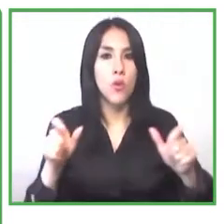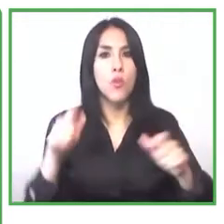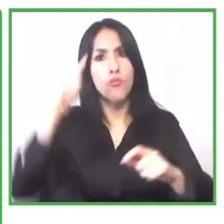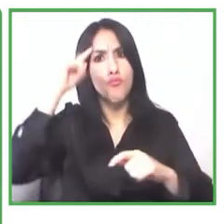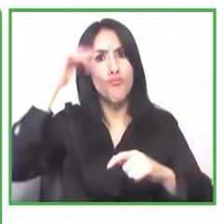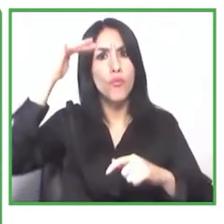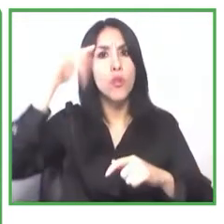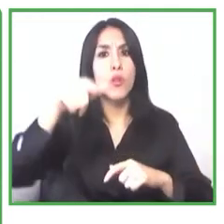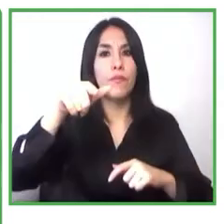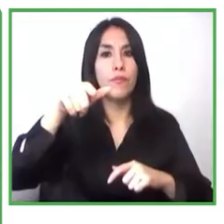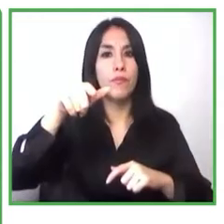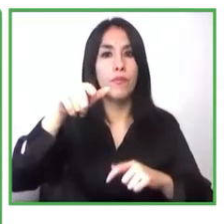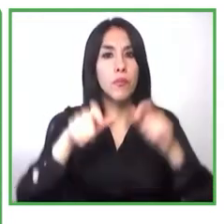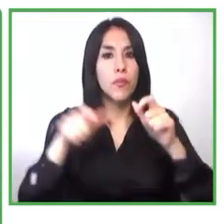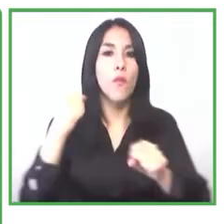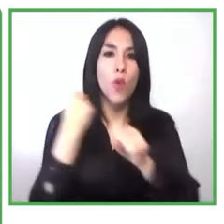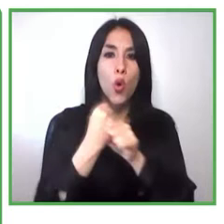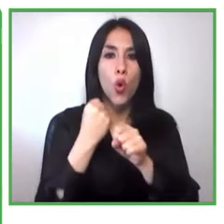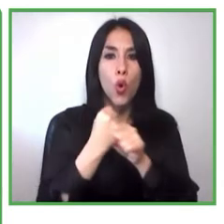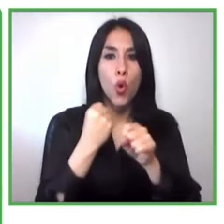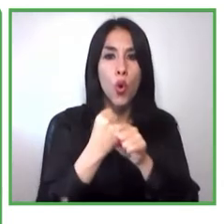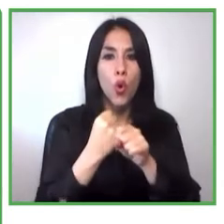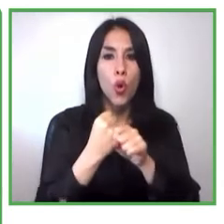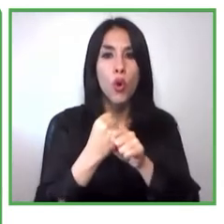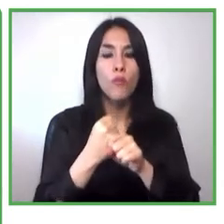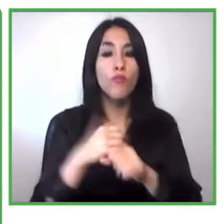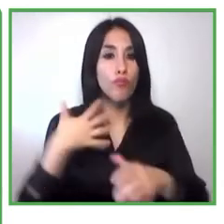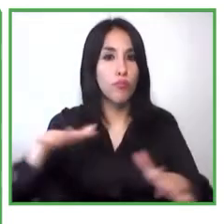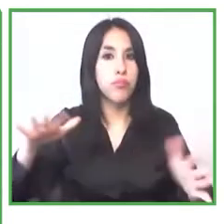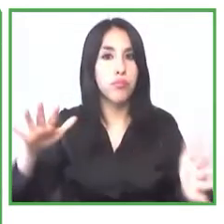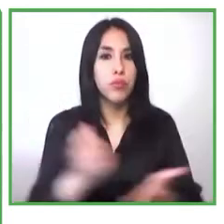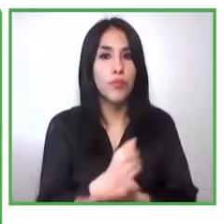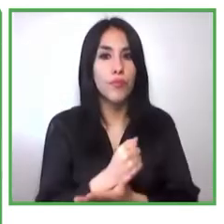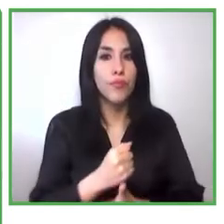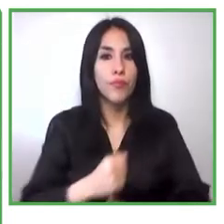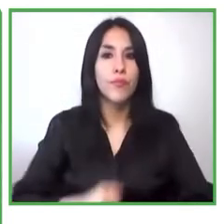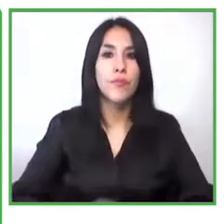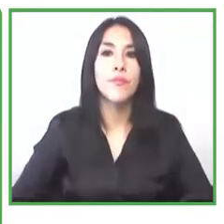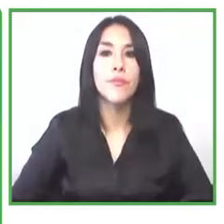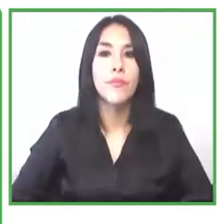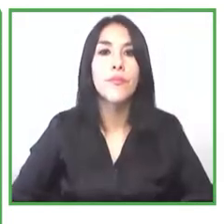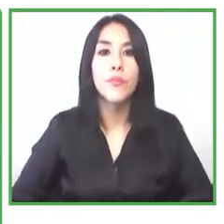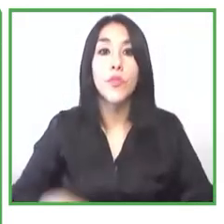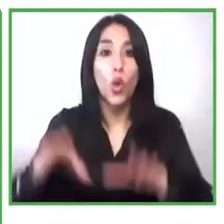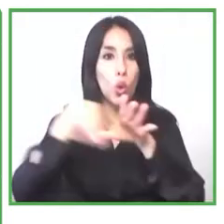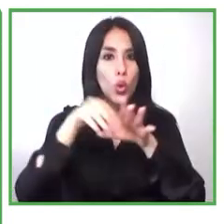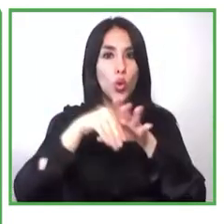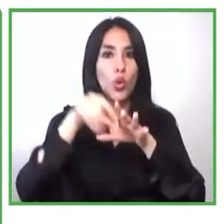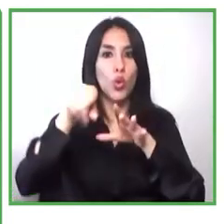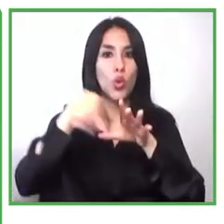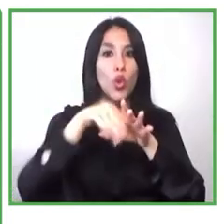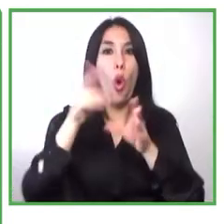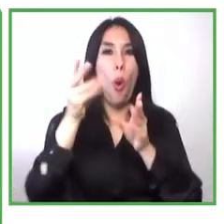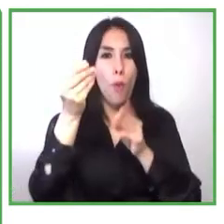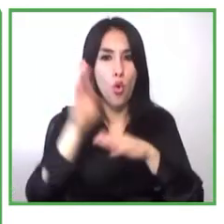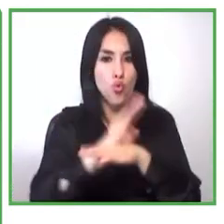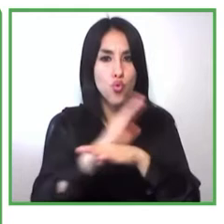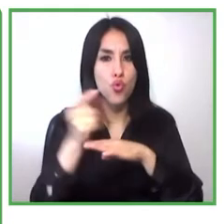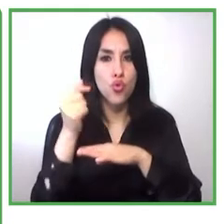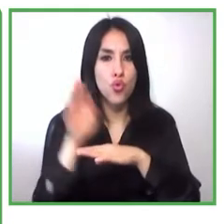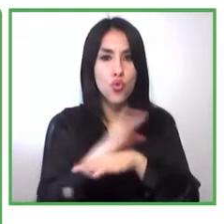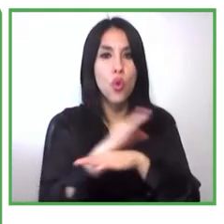Específicamente, el modelo de inclusión laboral para personas con discapacidad tenía dos grandes